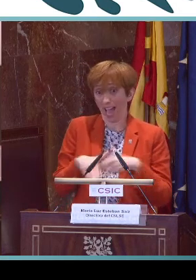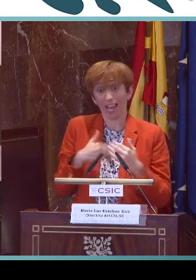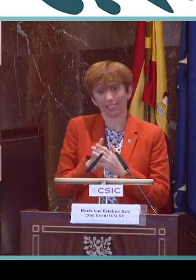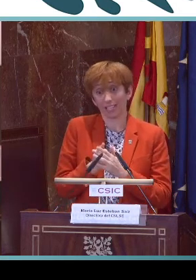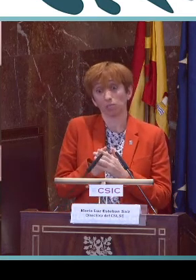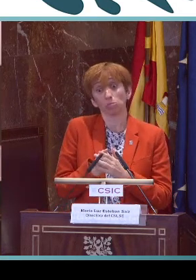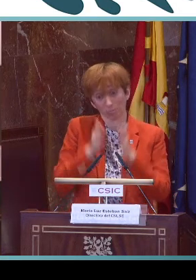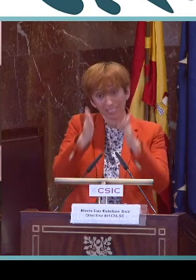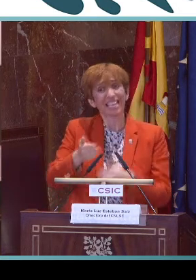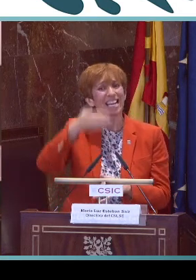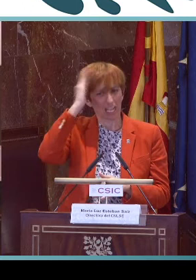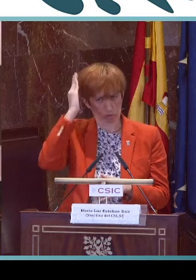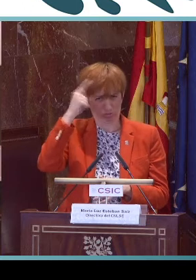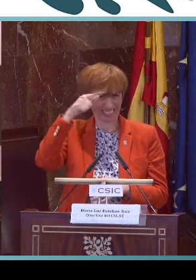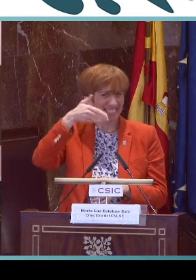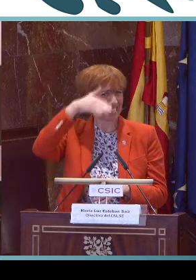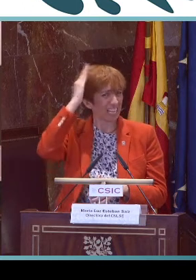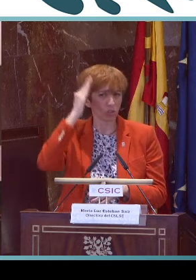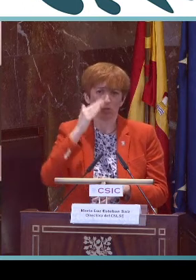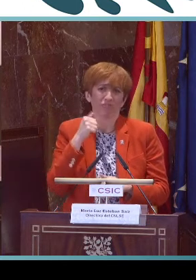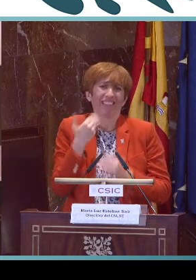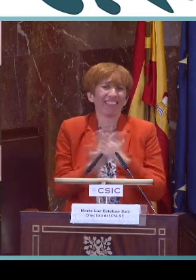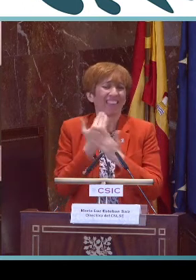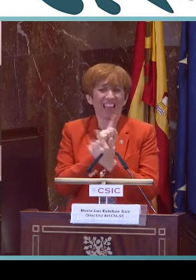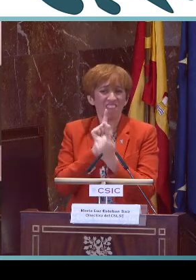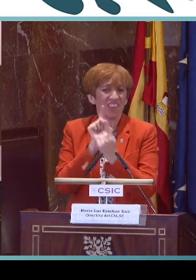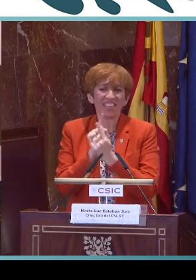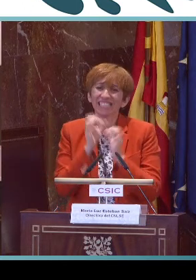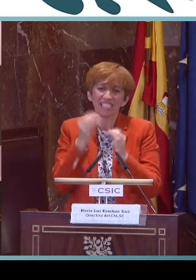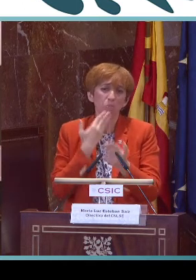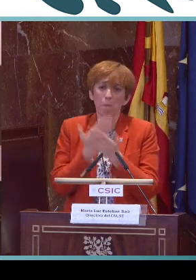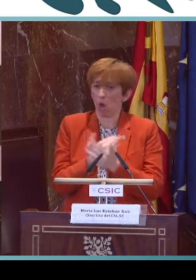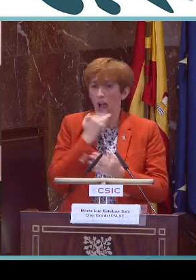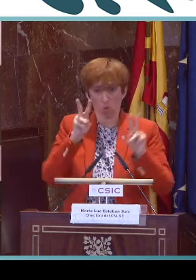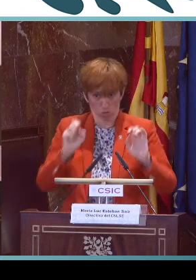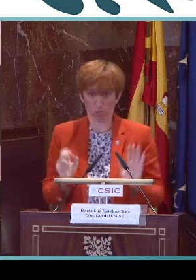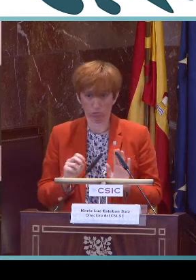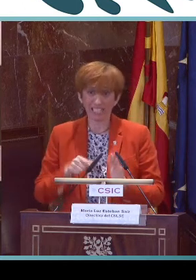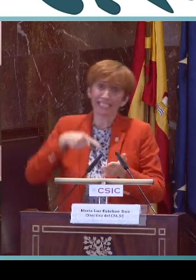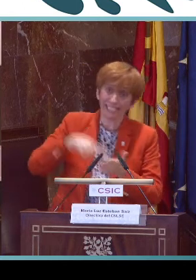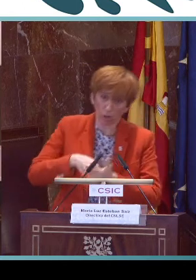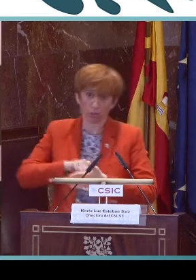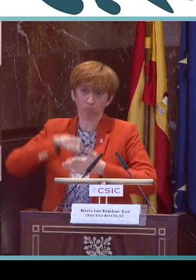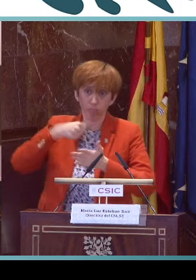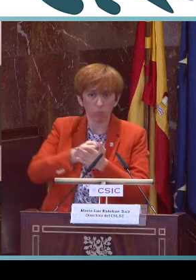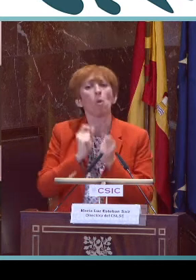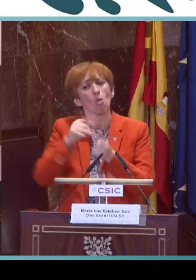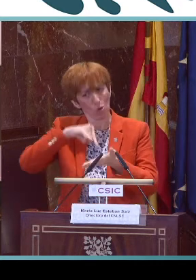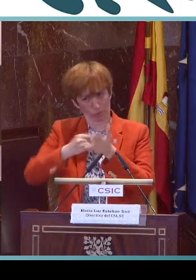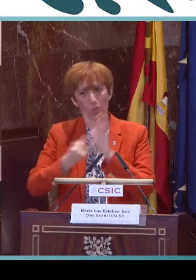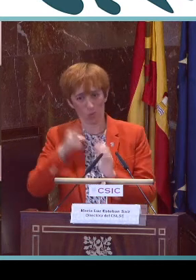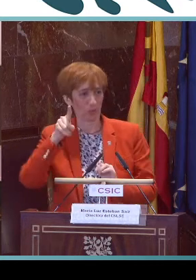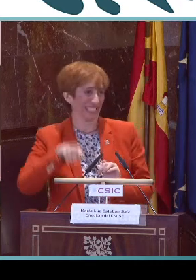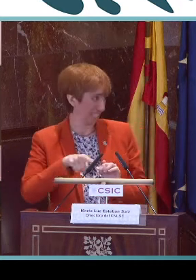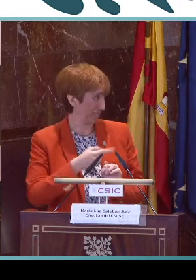lo largo de este tiempo. A Nacho Tremiño, por un lado, que en nuestro día a día, cada vez que te veo te pido algo